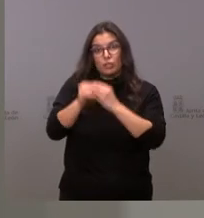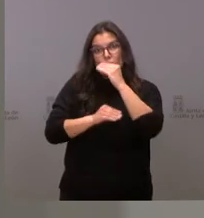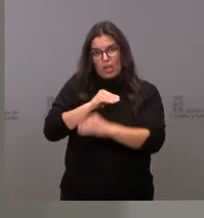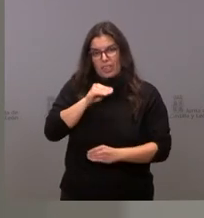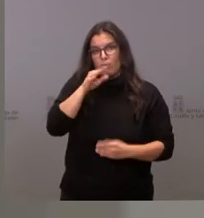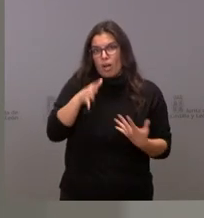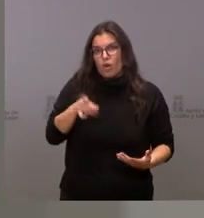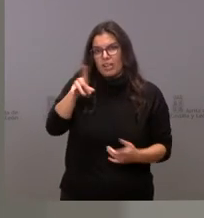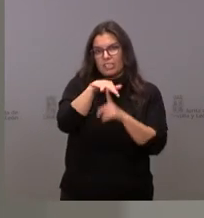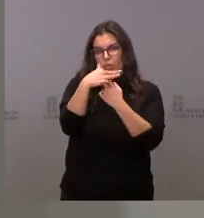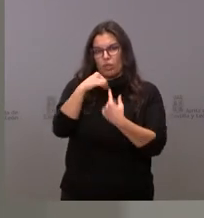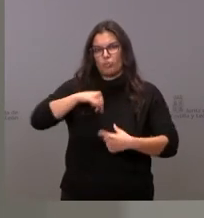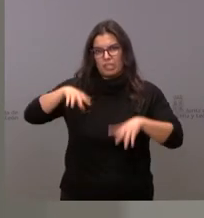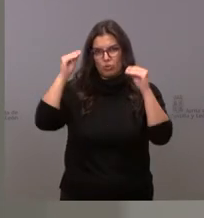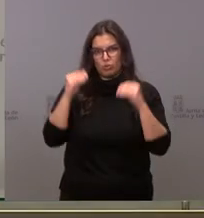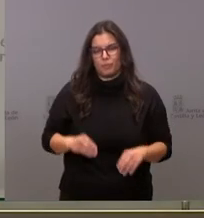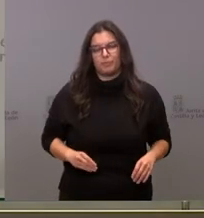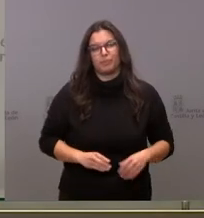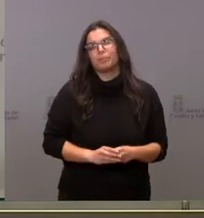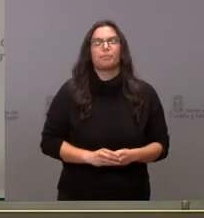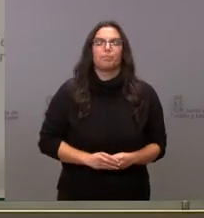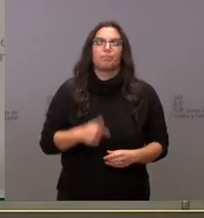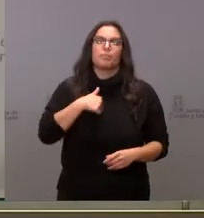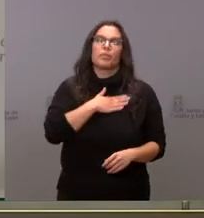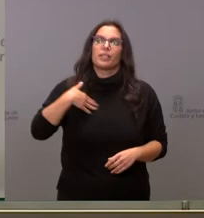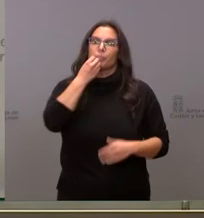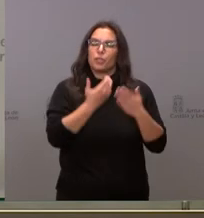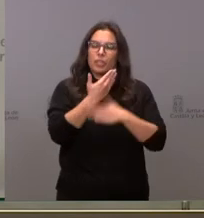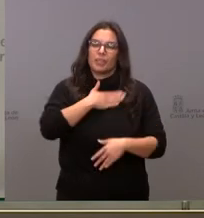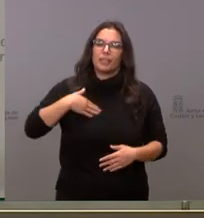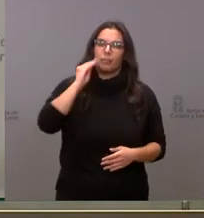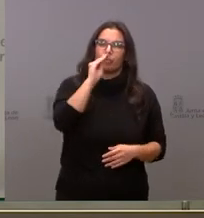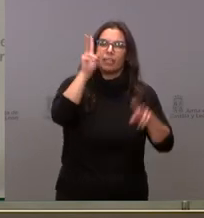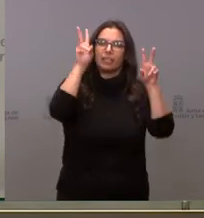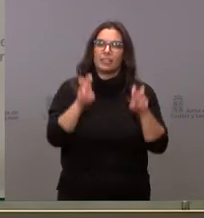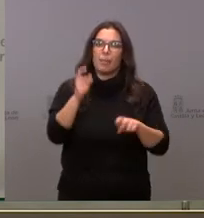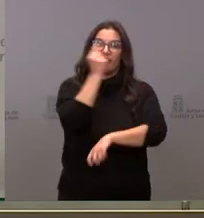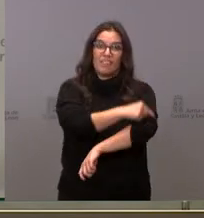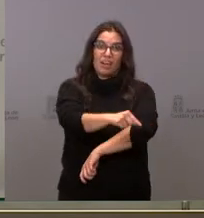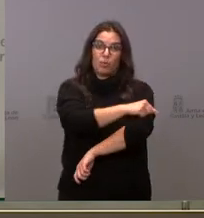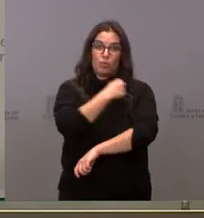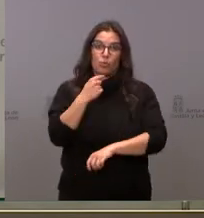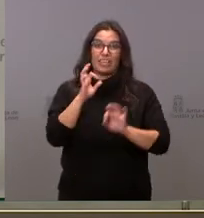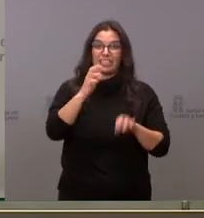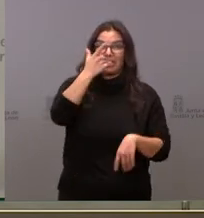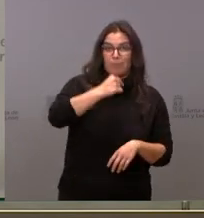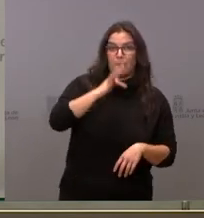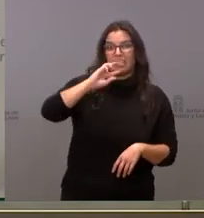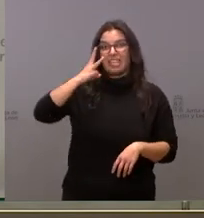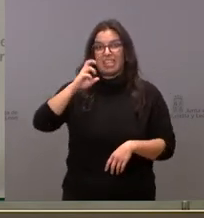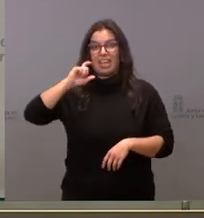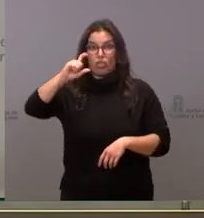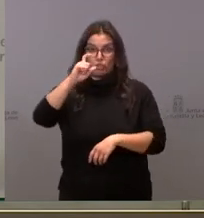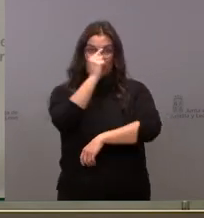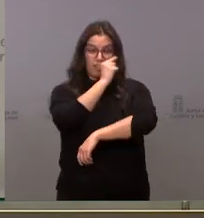momento en el hospital de Burgos Sí, quería preguntarle buenos días quería preguntarle sobre el asunto de la vacunación de gripe y tercera dosis nos ha